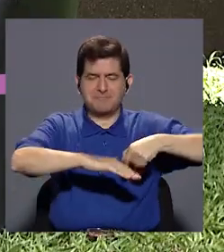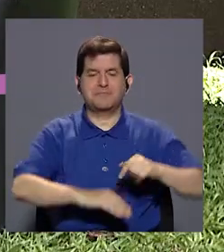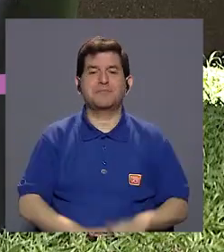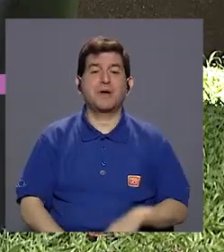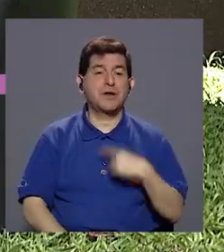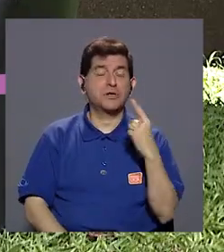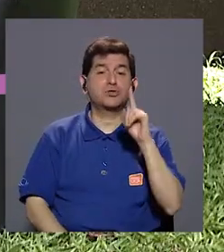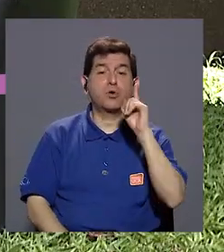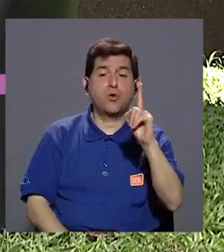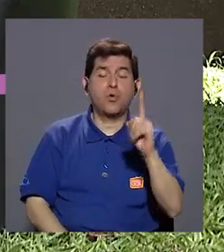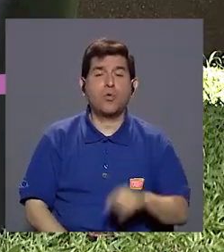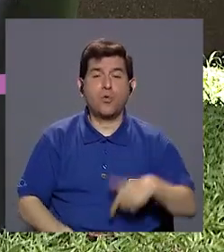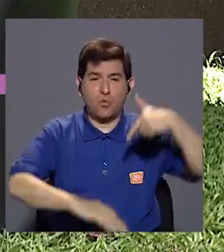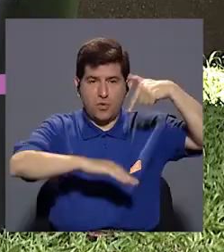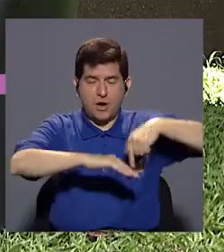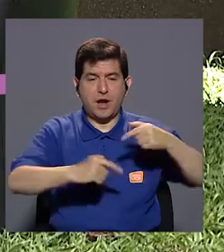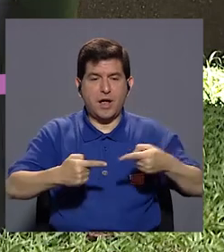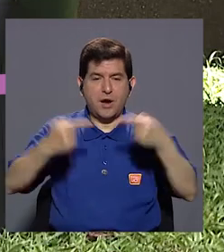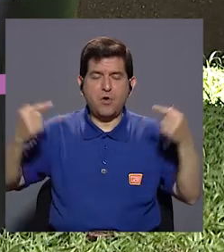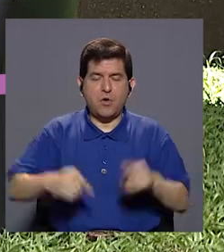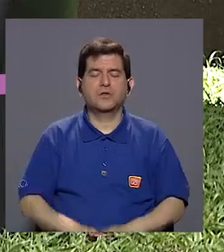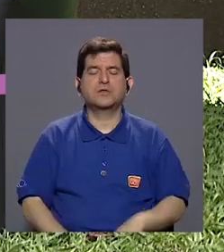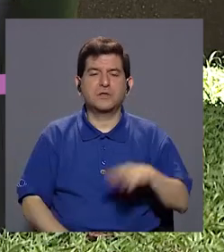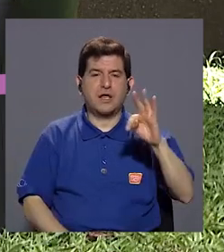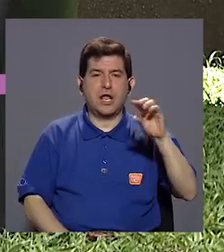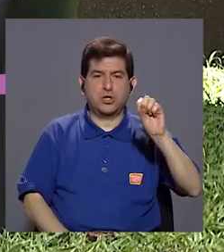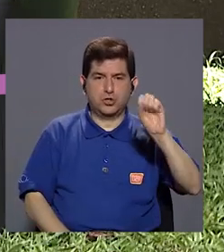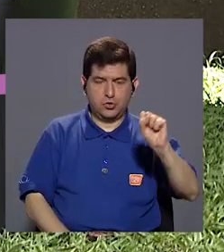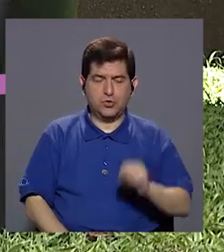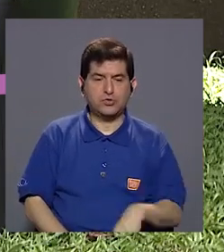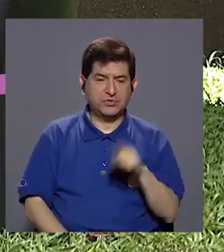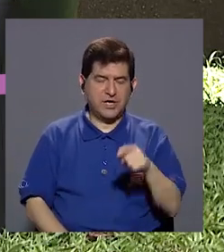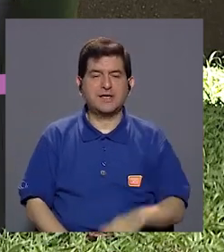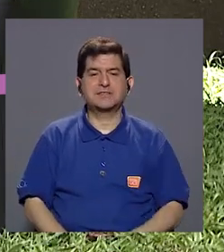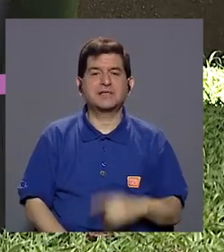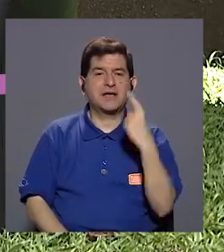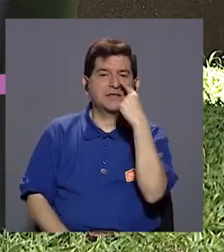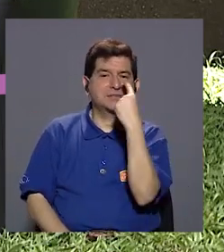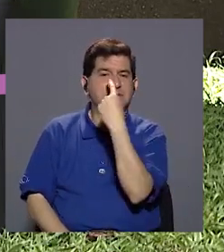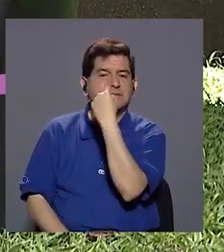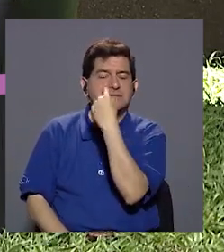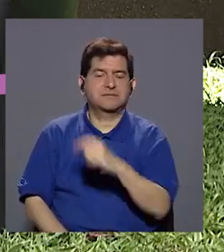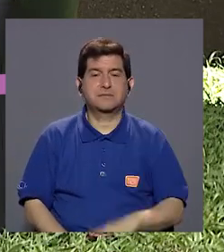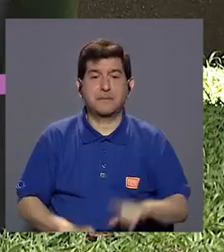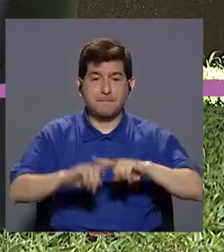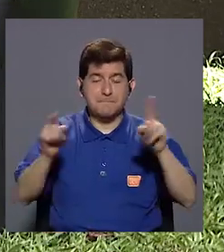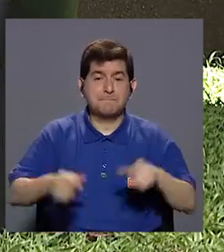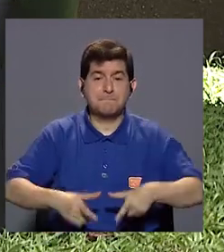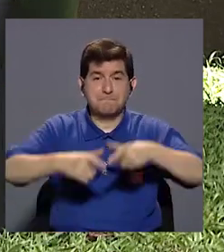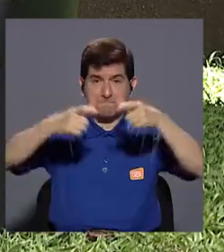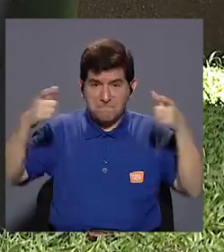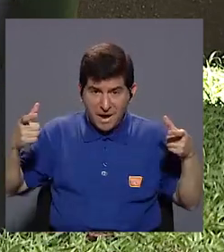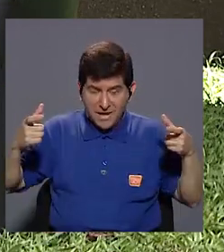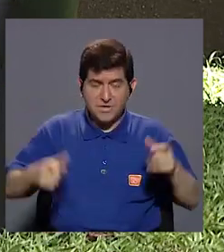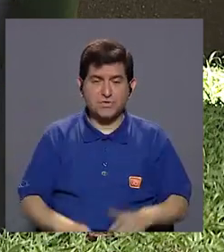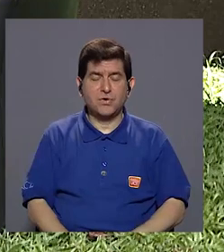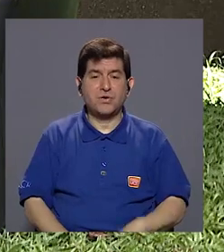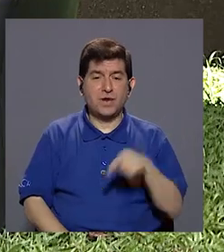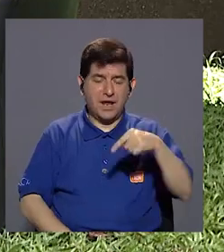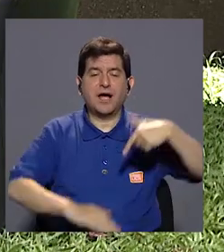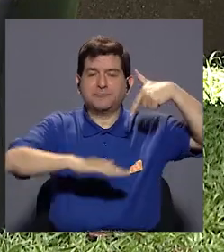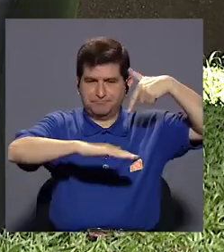Este, solo hay una vacuna que es contra todas las perreras que es intranasal, pero, pero la mayoría, este, son